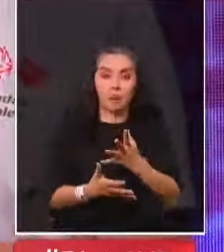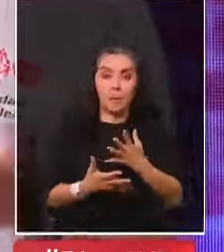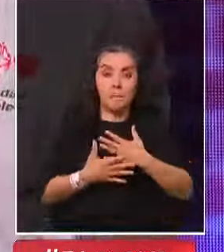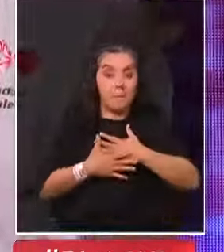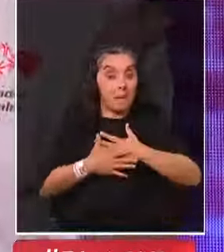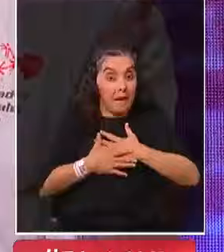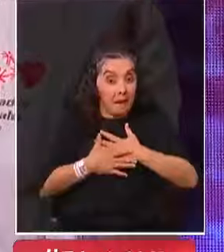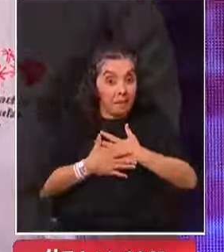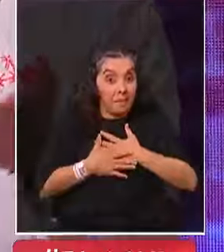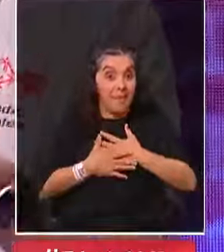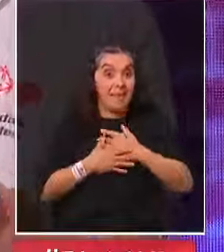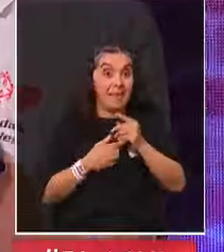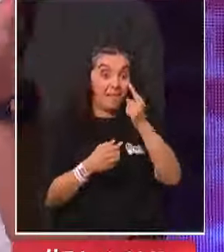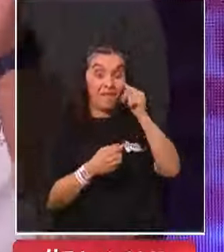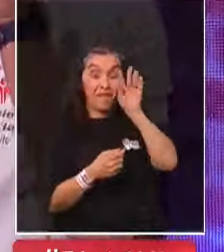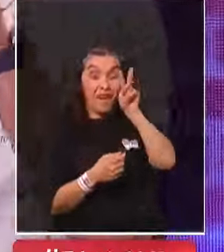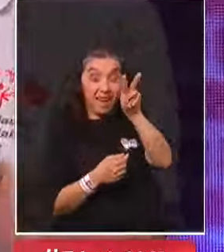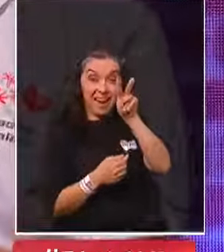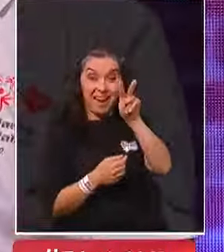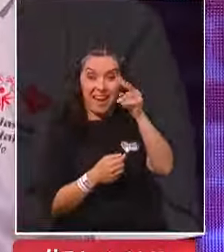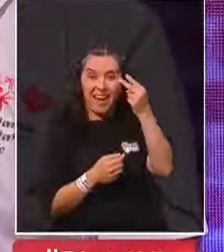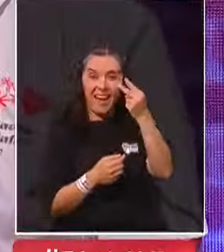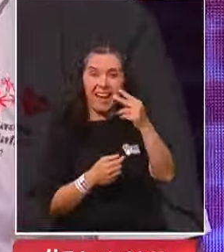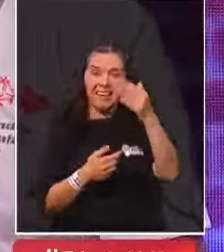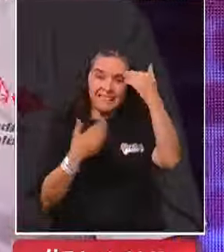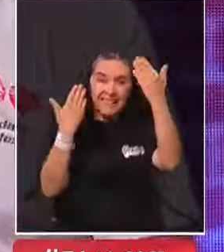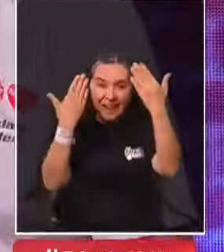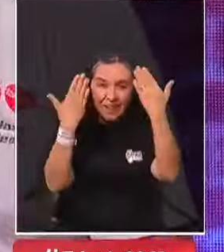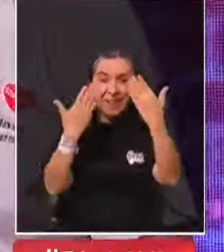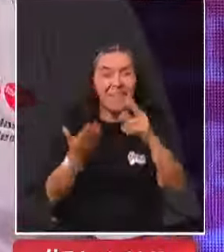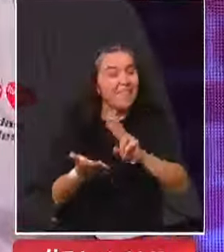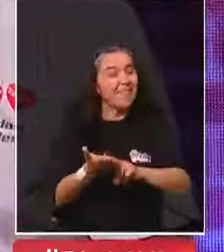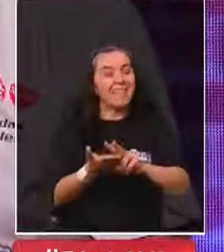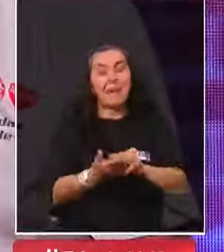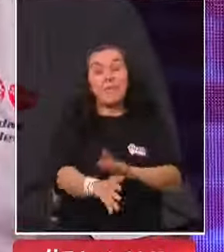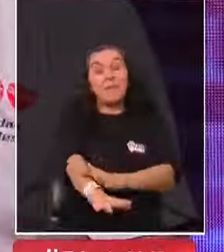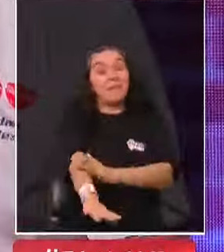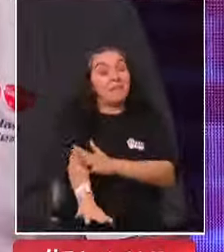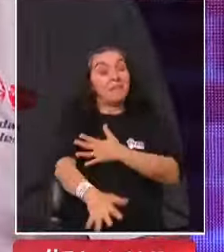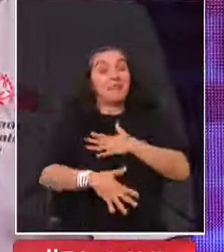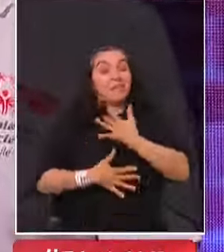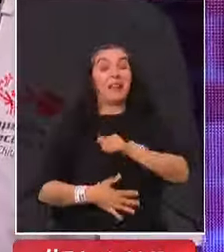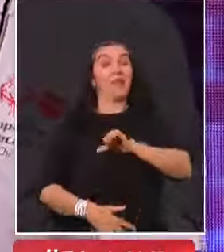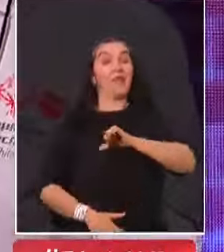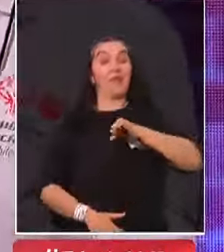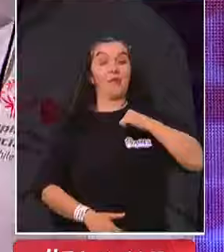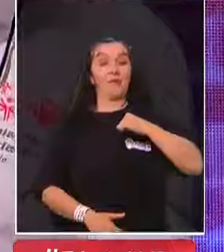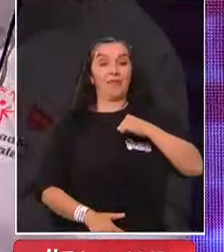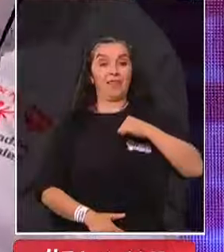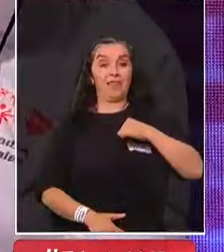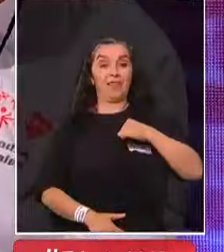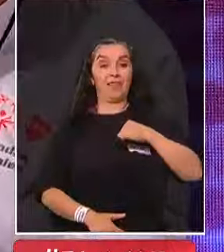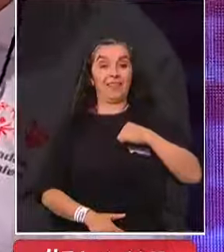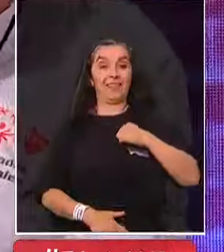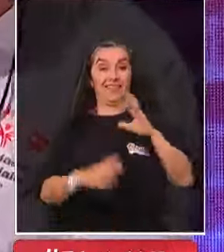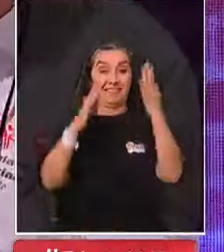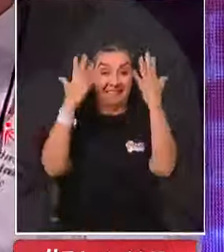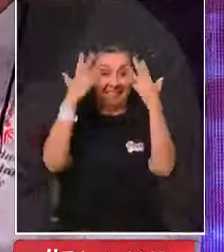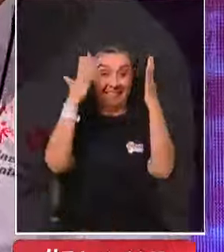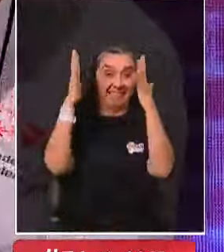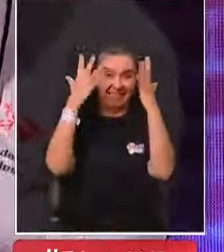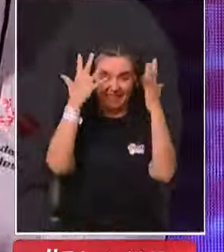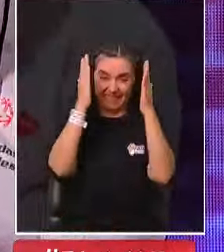para mí, que estén los chicos ahí, que estén ahí todos saludando, de verdad, me emociona harto y me llena de orgullo. ¡Bravo!